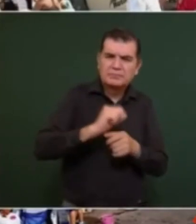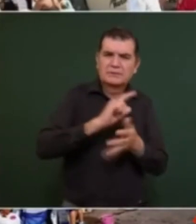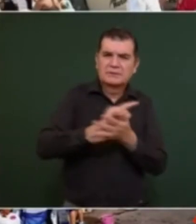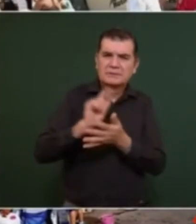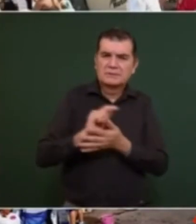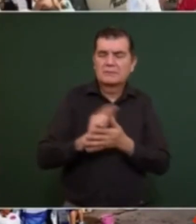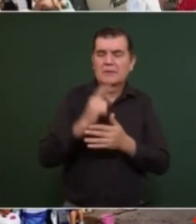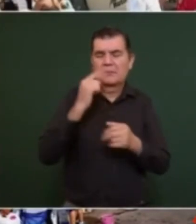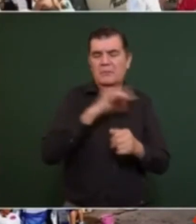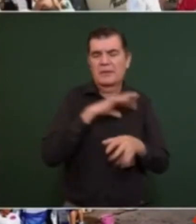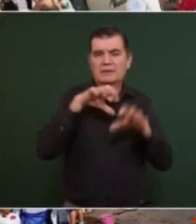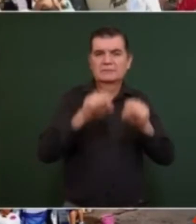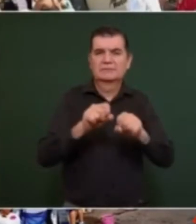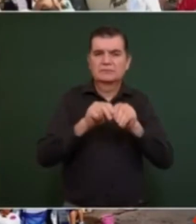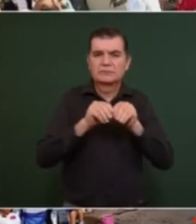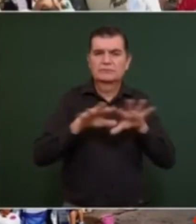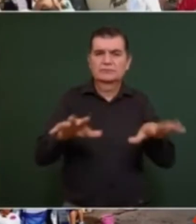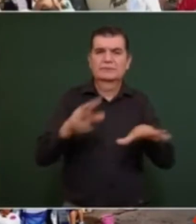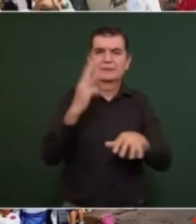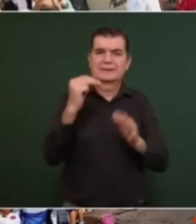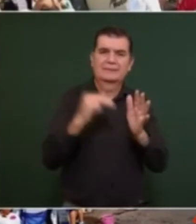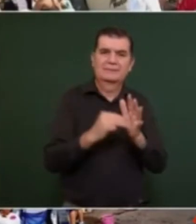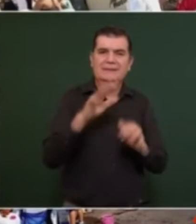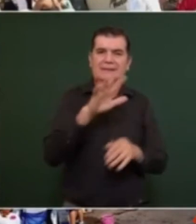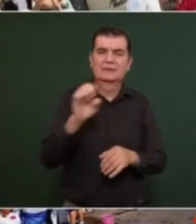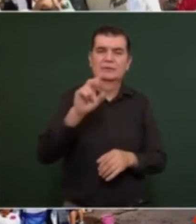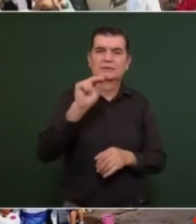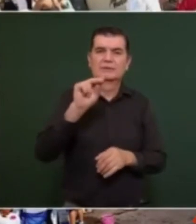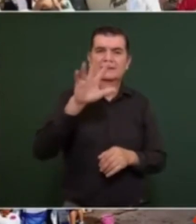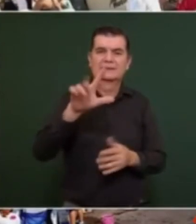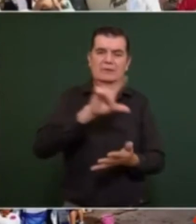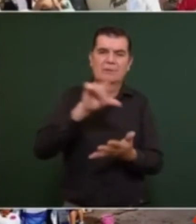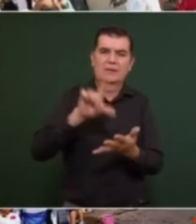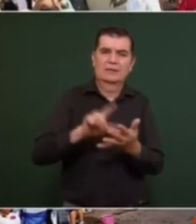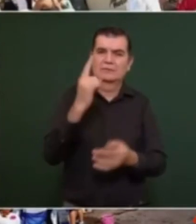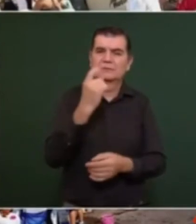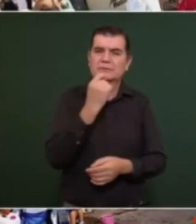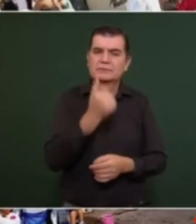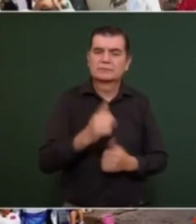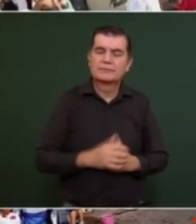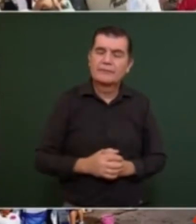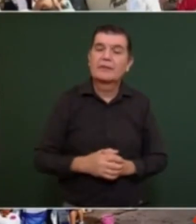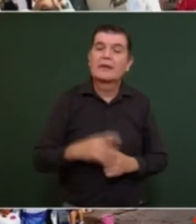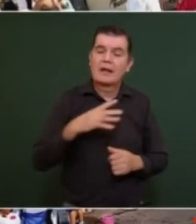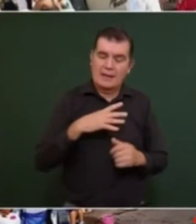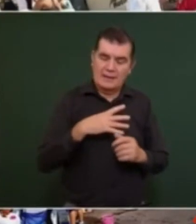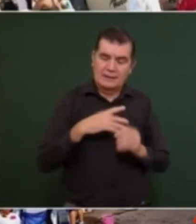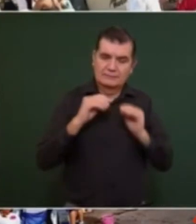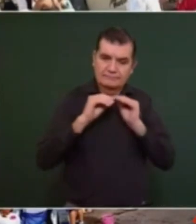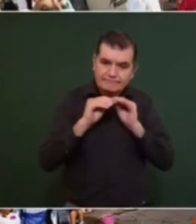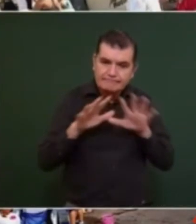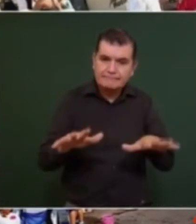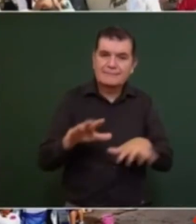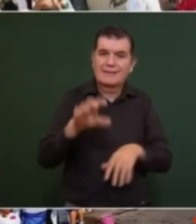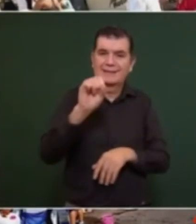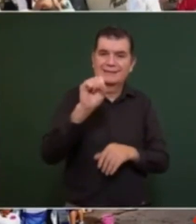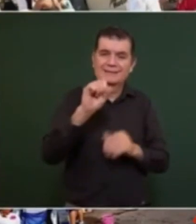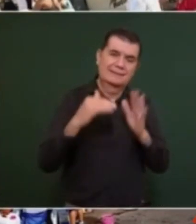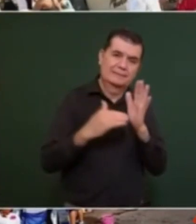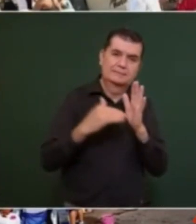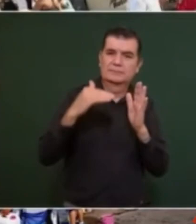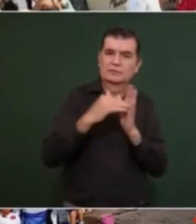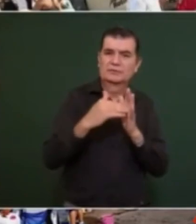llegar a distribuir estos 3.585 litros por segundo. Se han distribuido 60